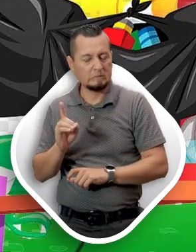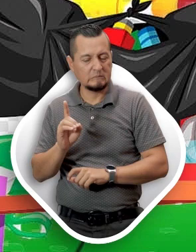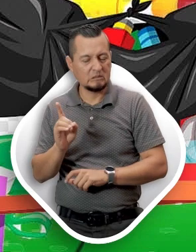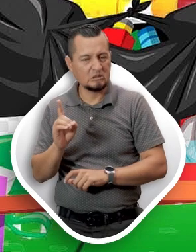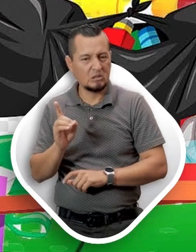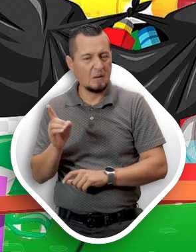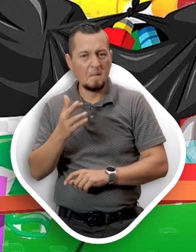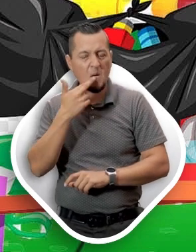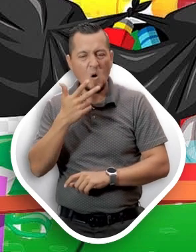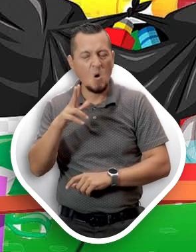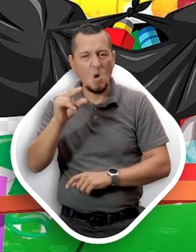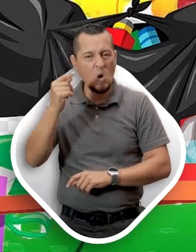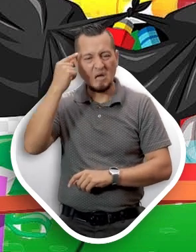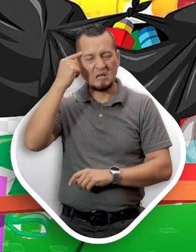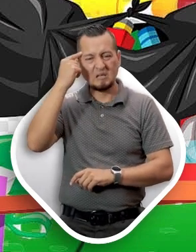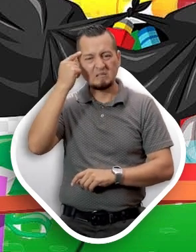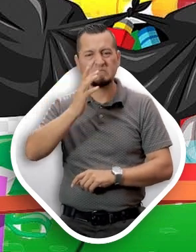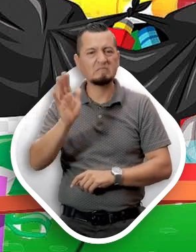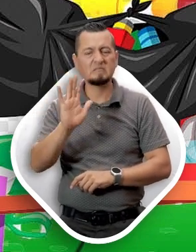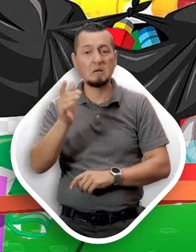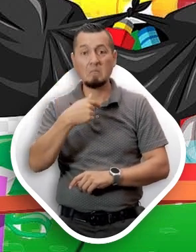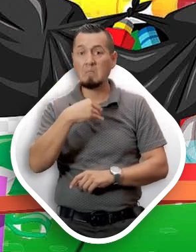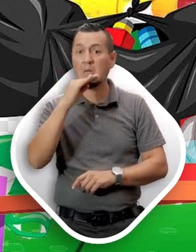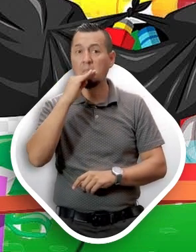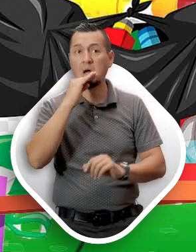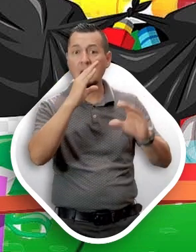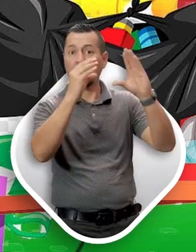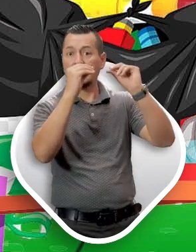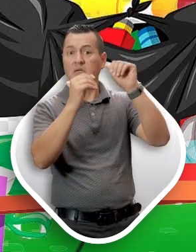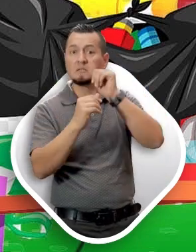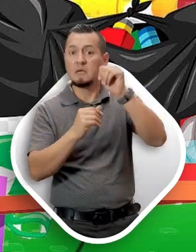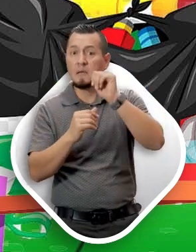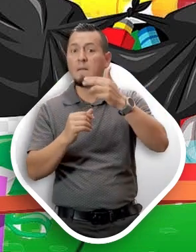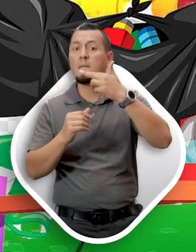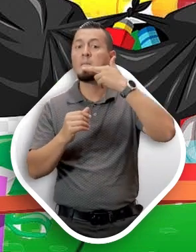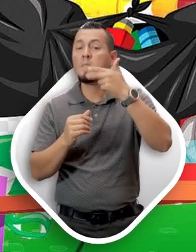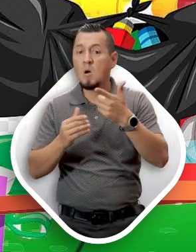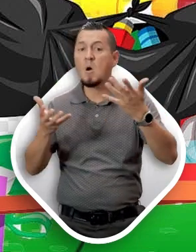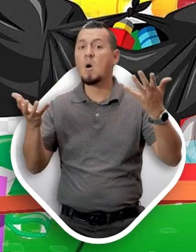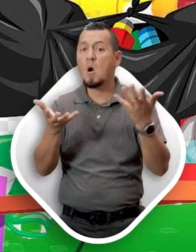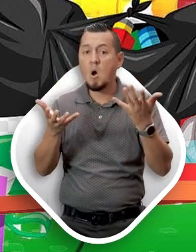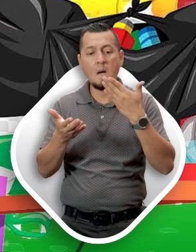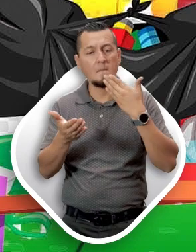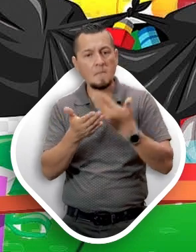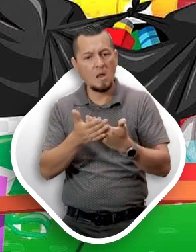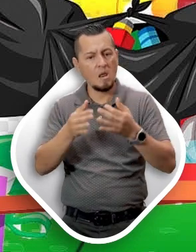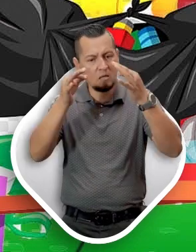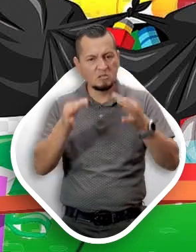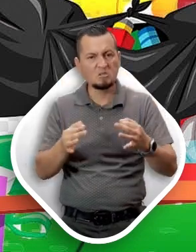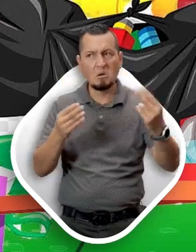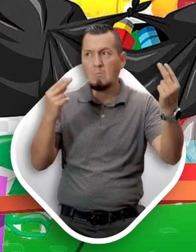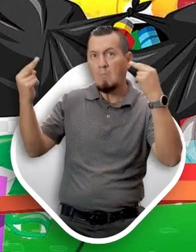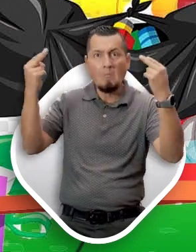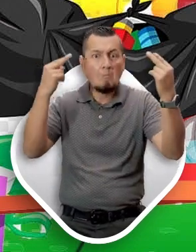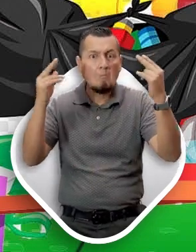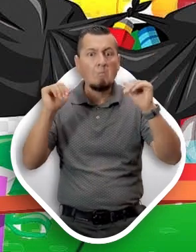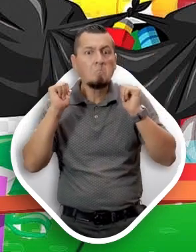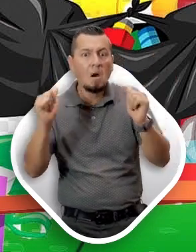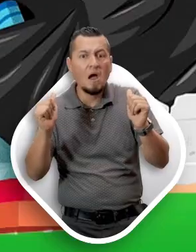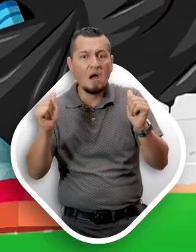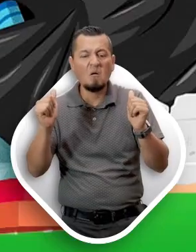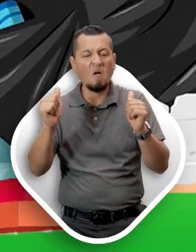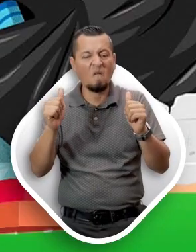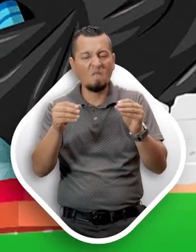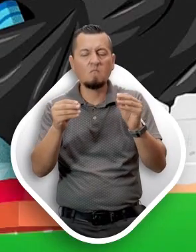No, mejor no. Mi mamá me dijo que siempre hay que hacer lo correcto, aunque nadie nos esté